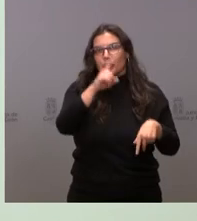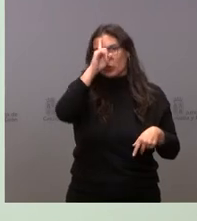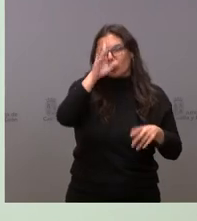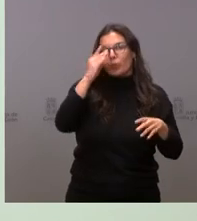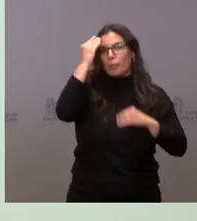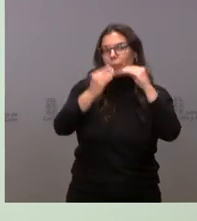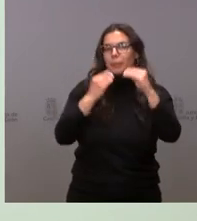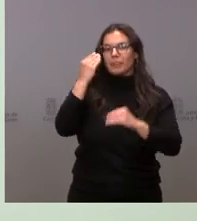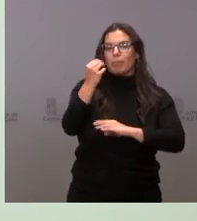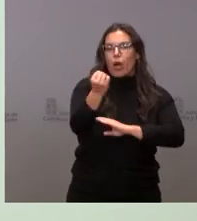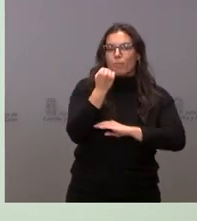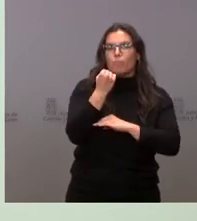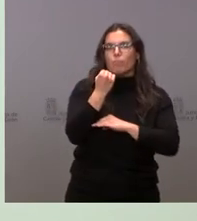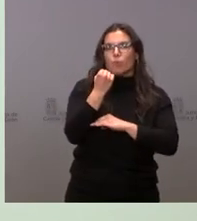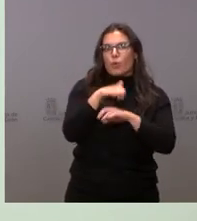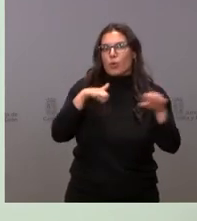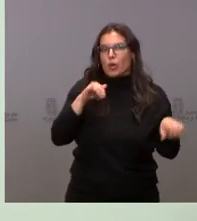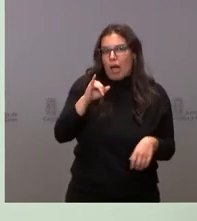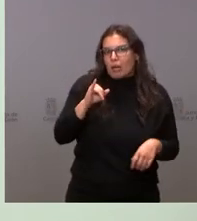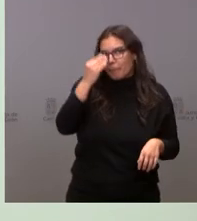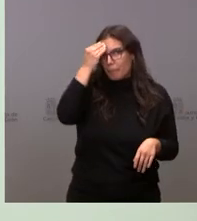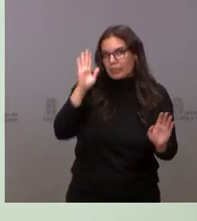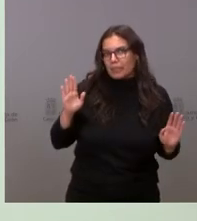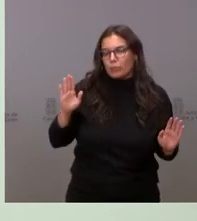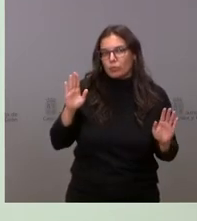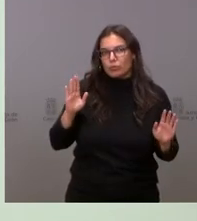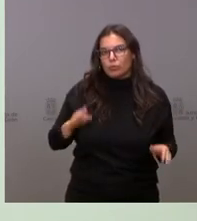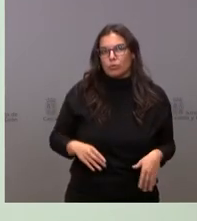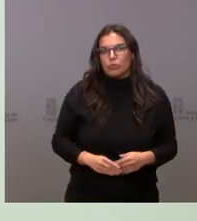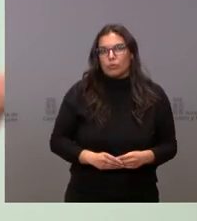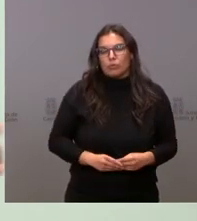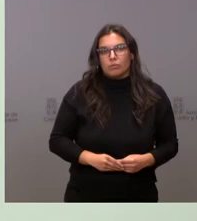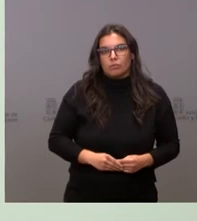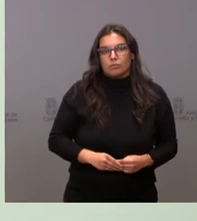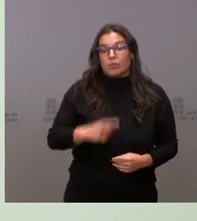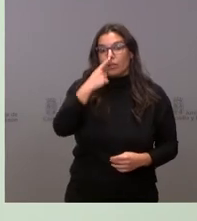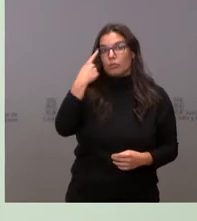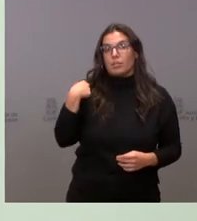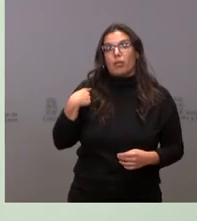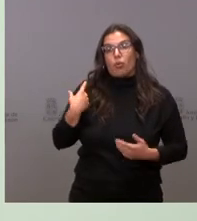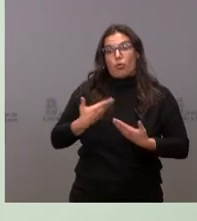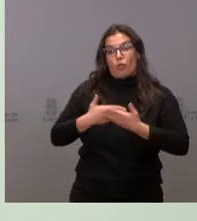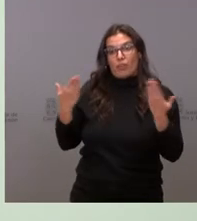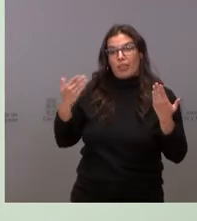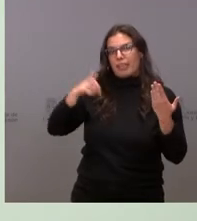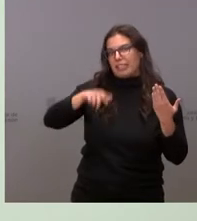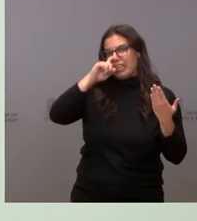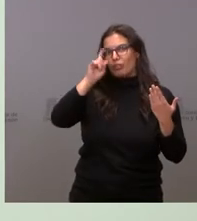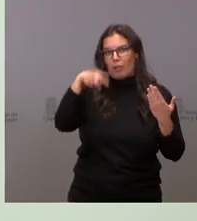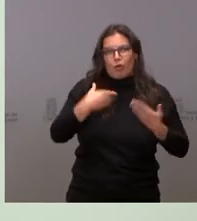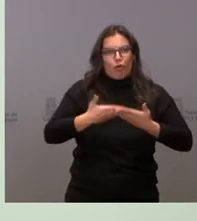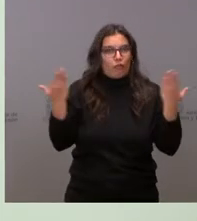mayoritario. Lo confiábamos el año pasado y confiamos también este año.